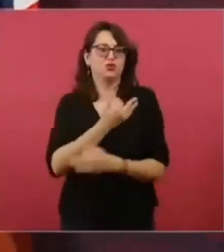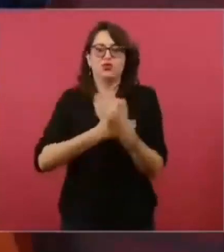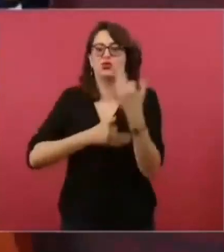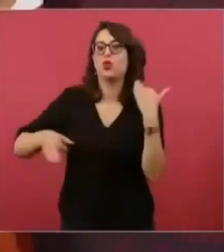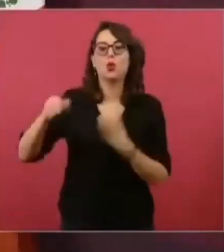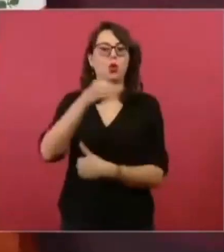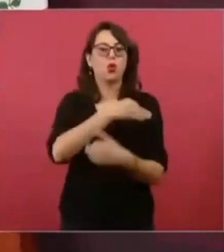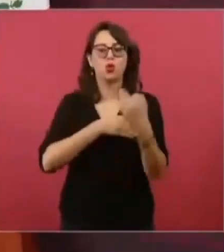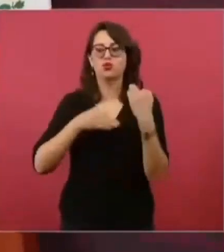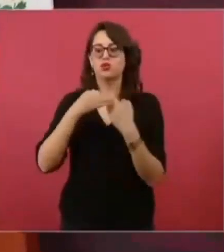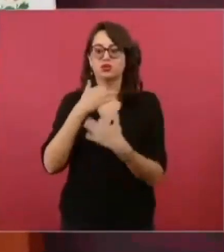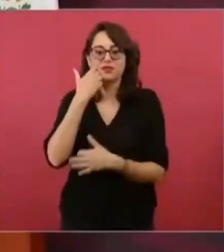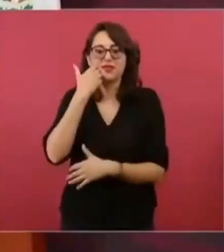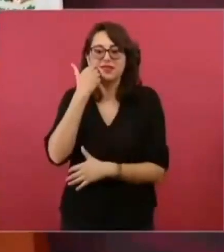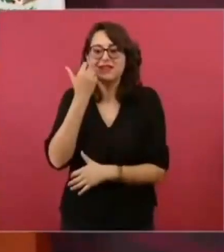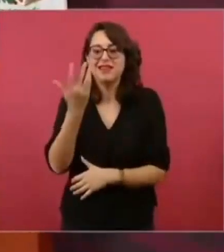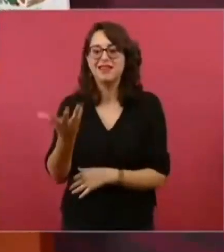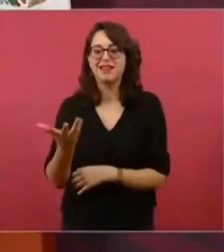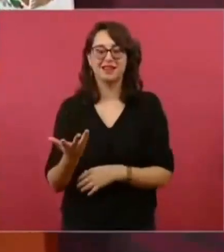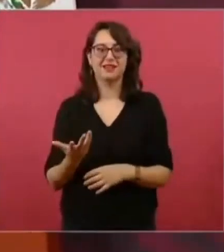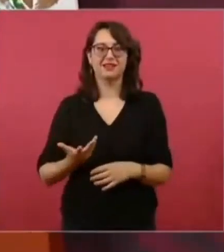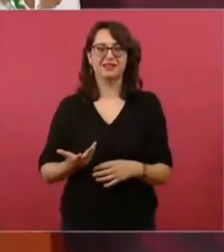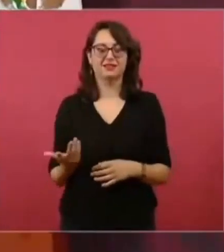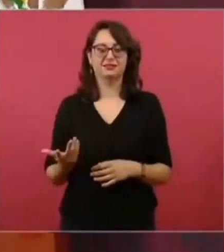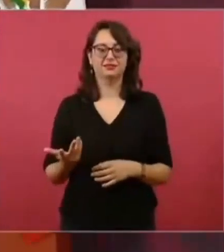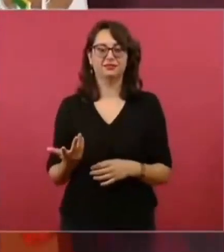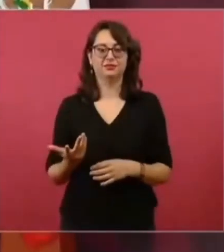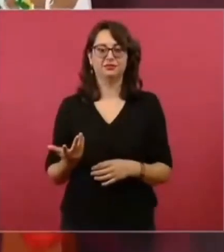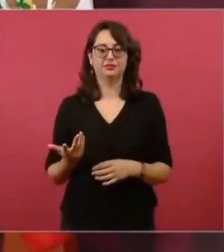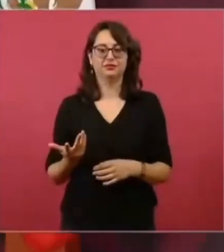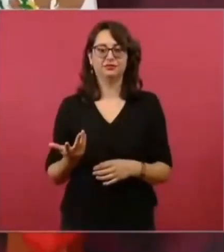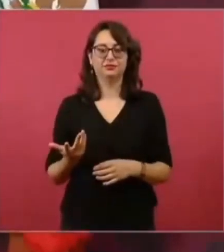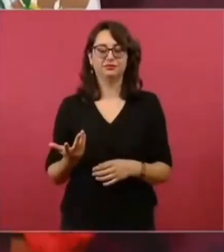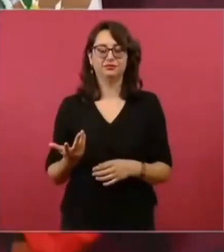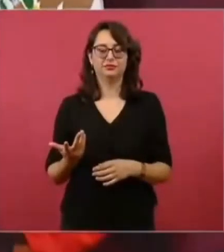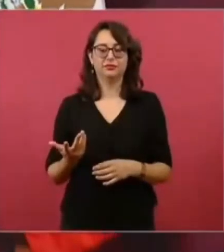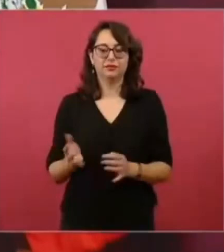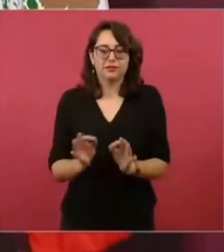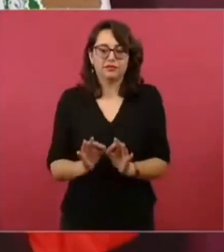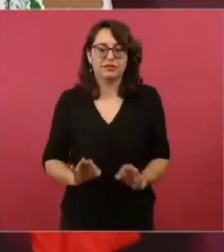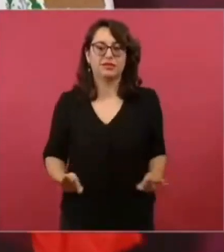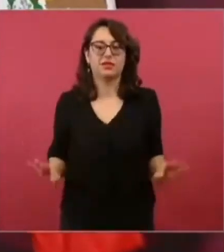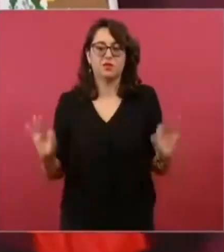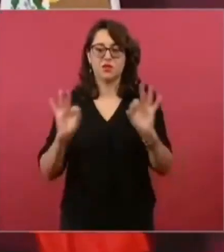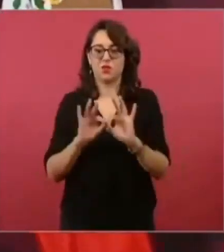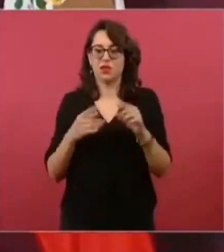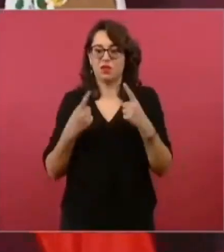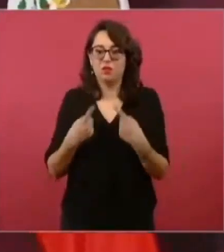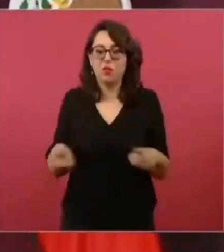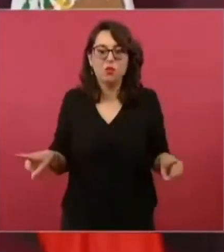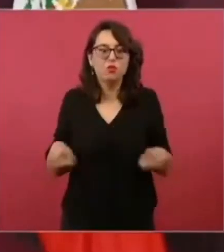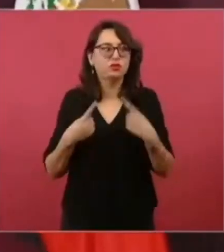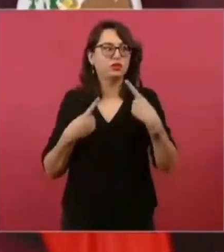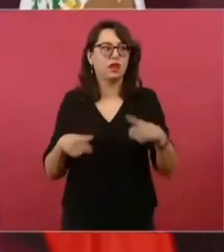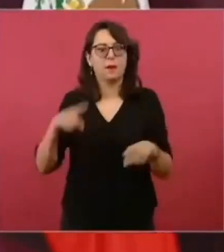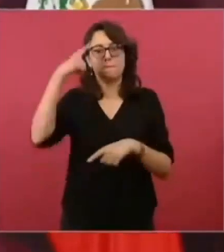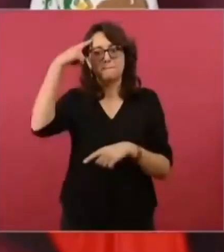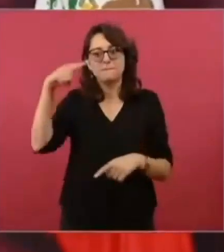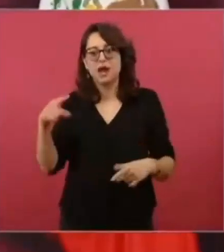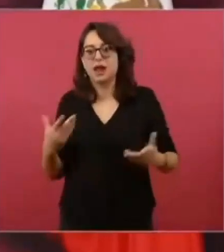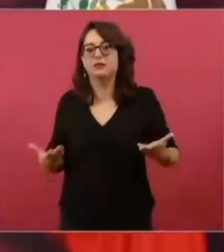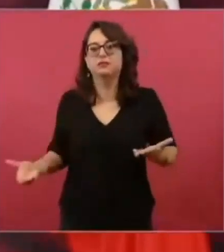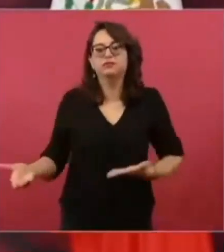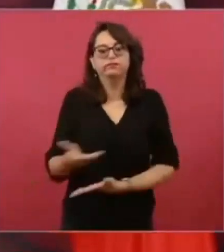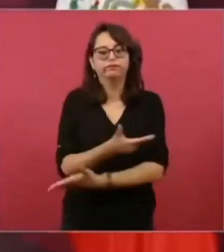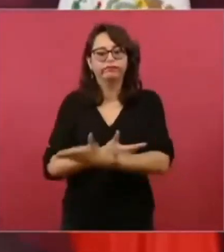¿Cómo no convivir y ser